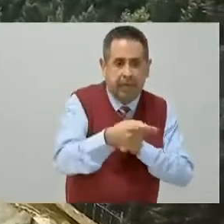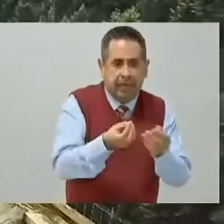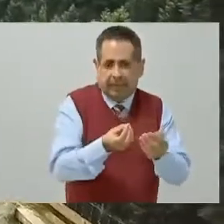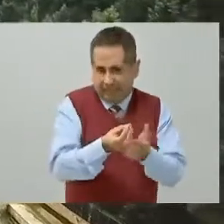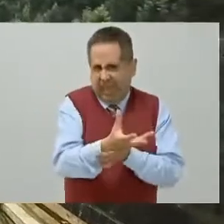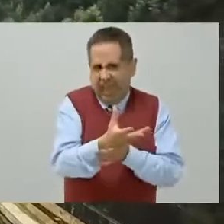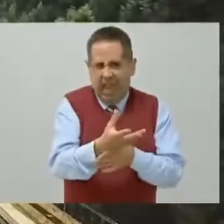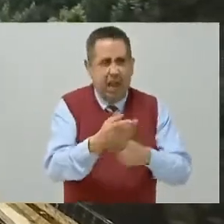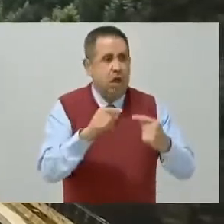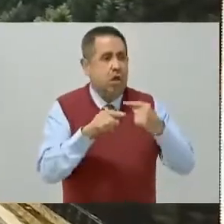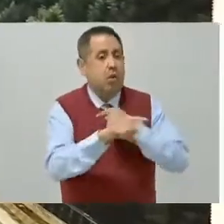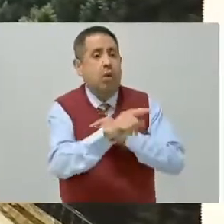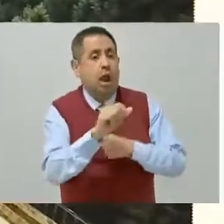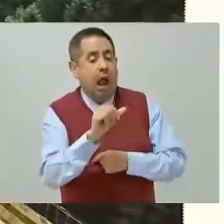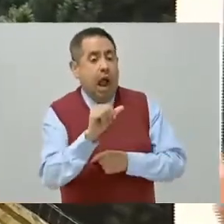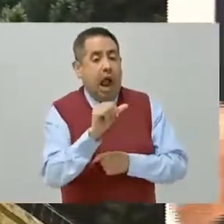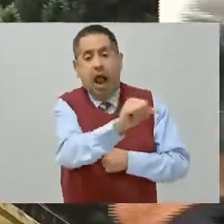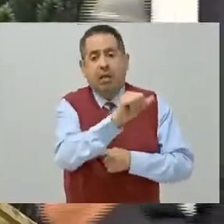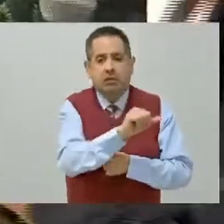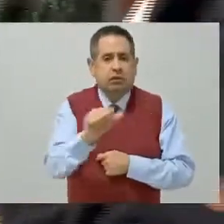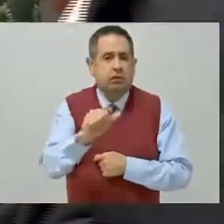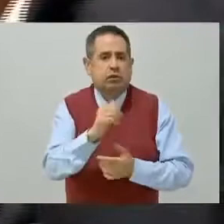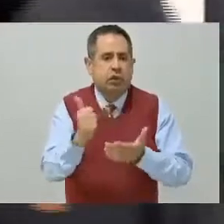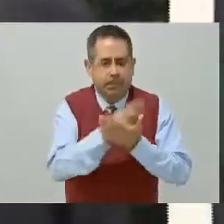hacia la Ciudad de México.